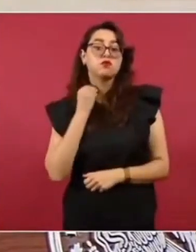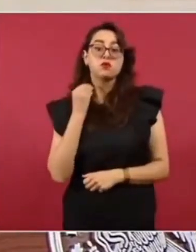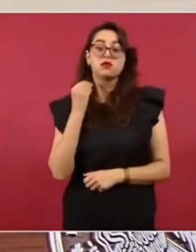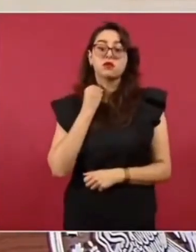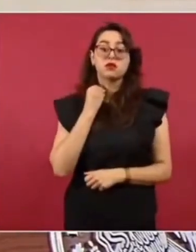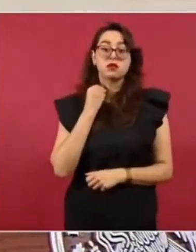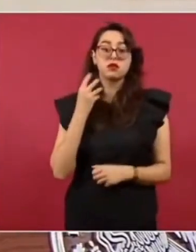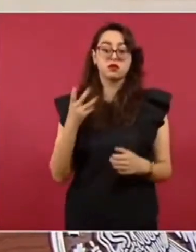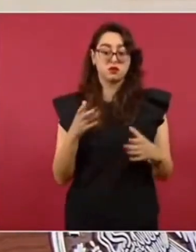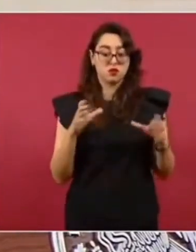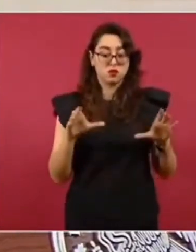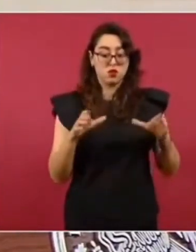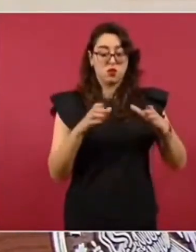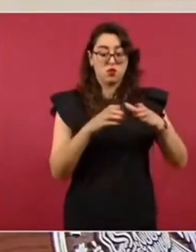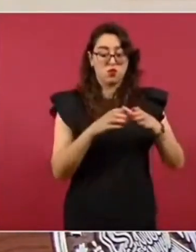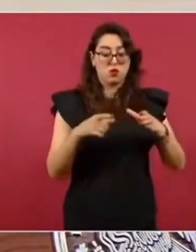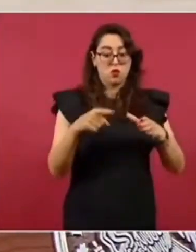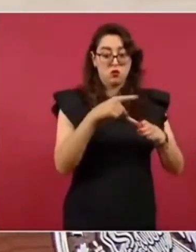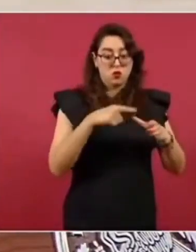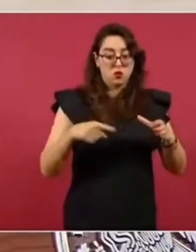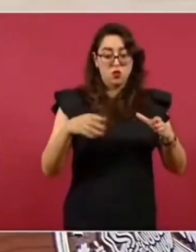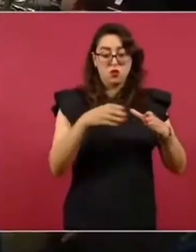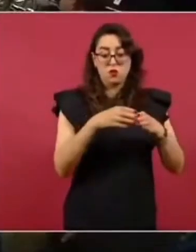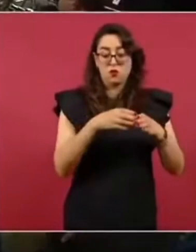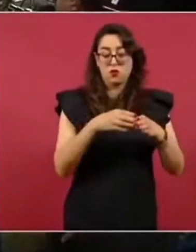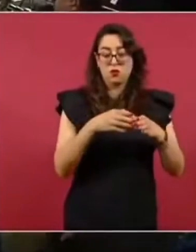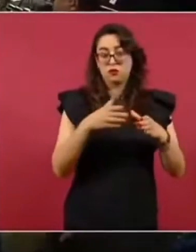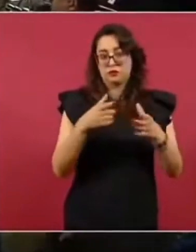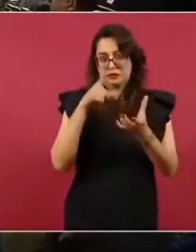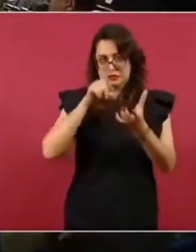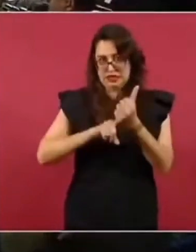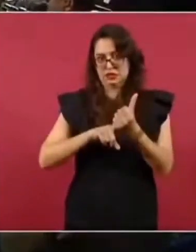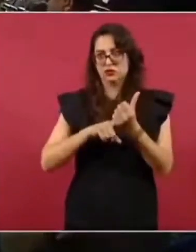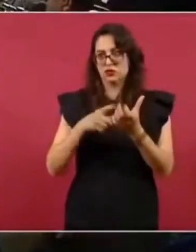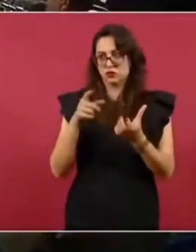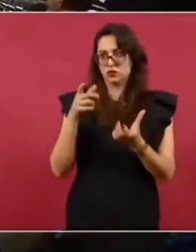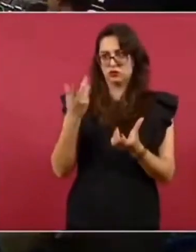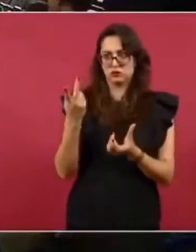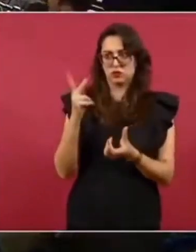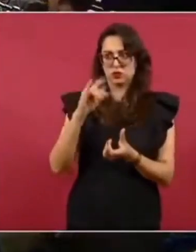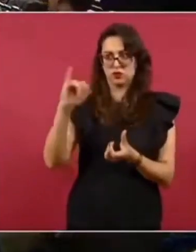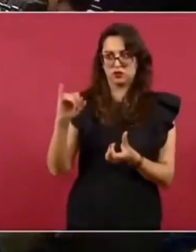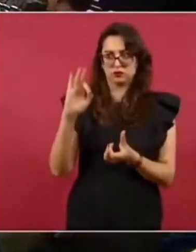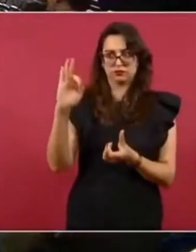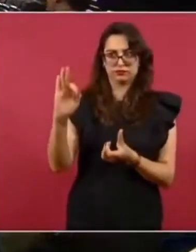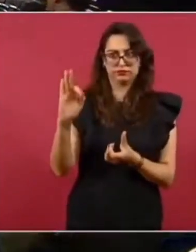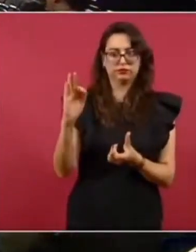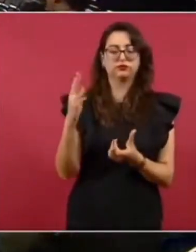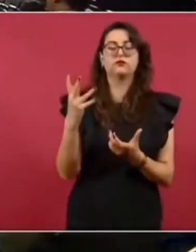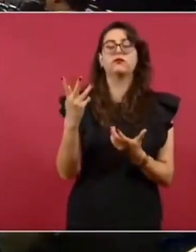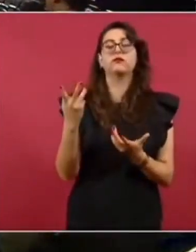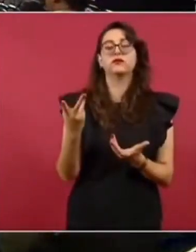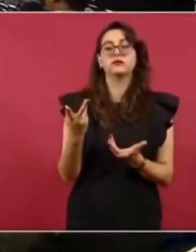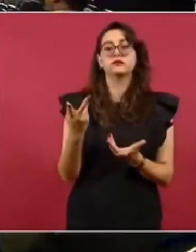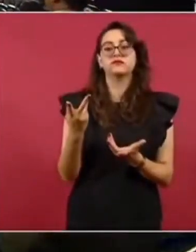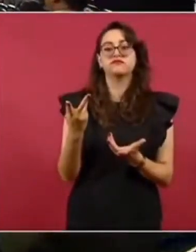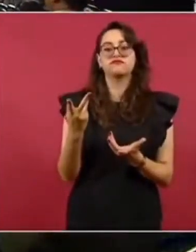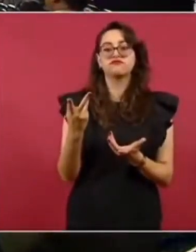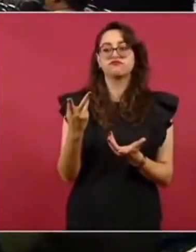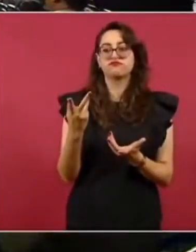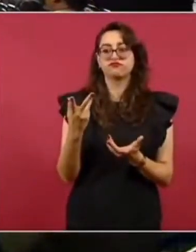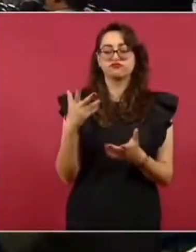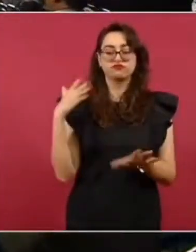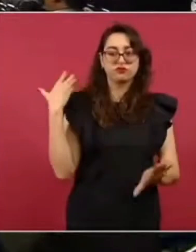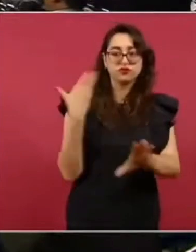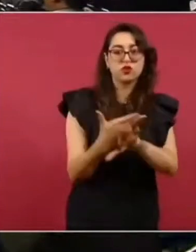que está dedicada a promover